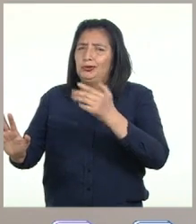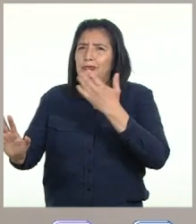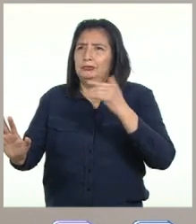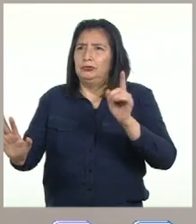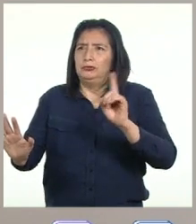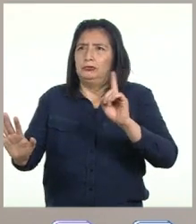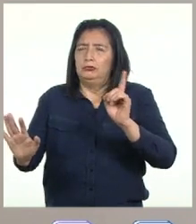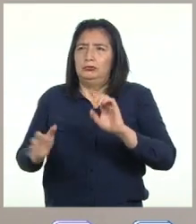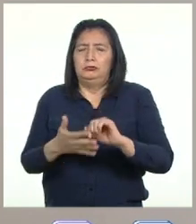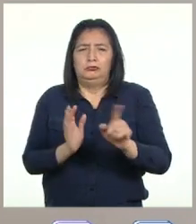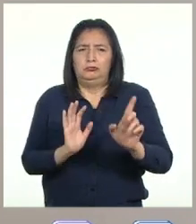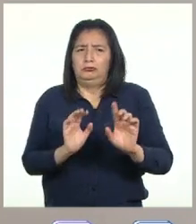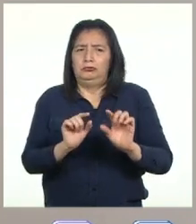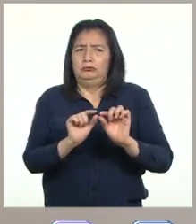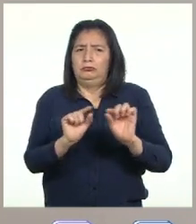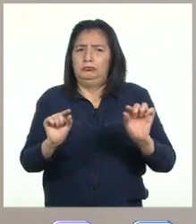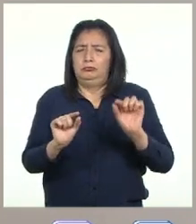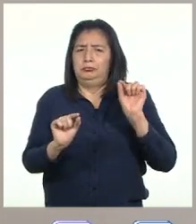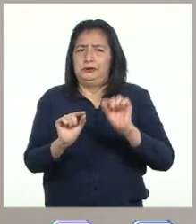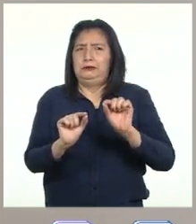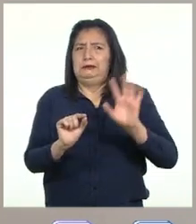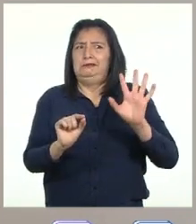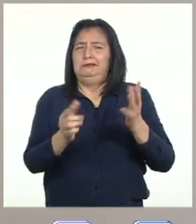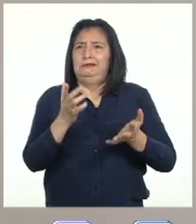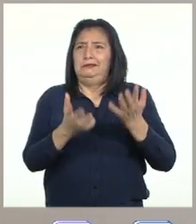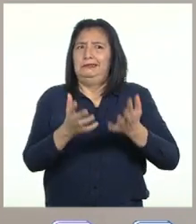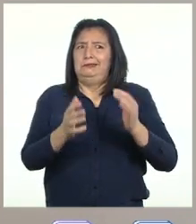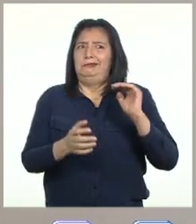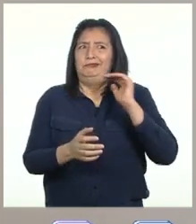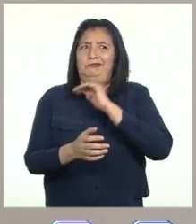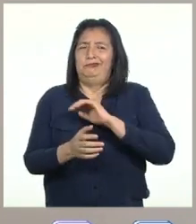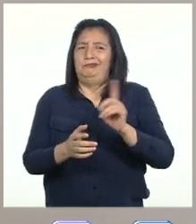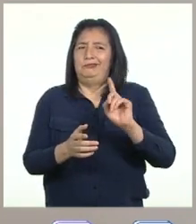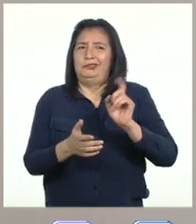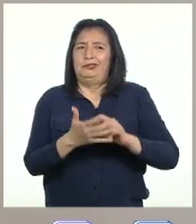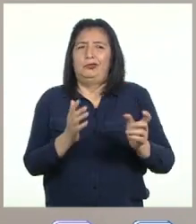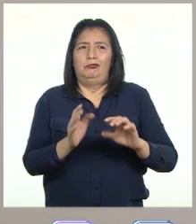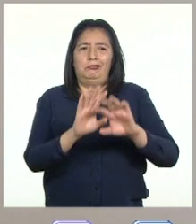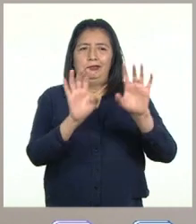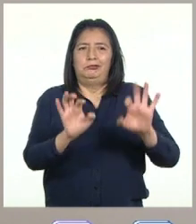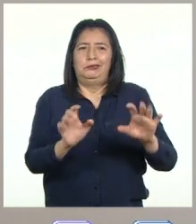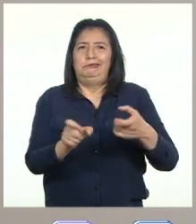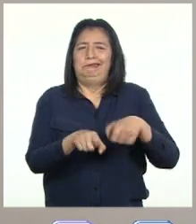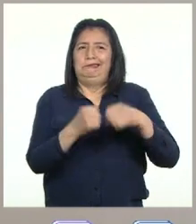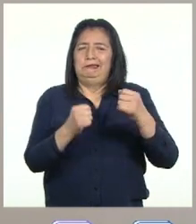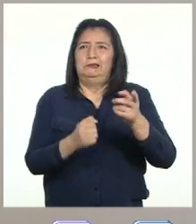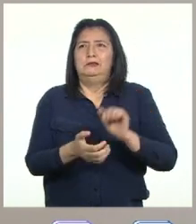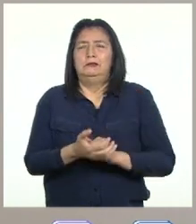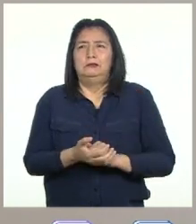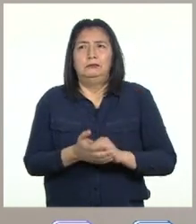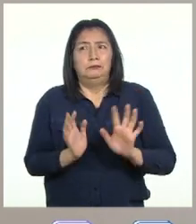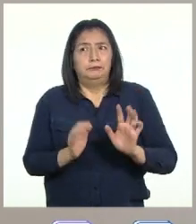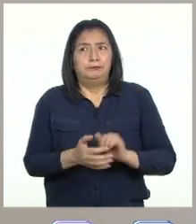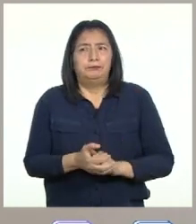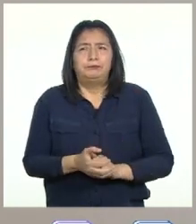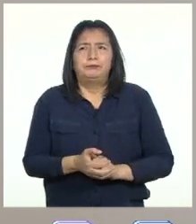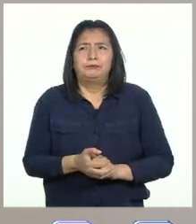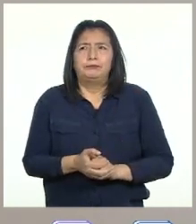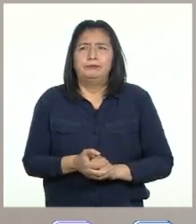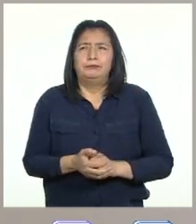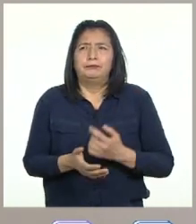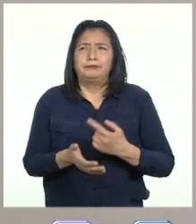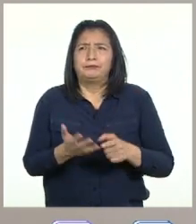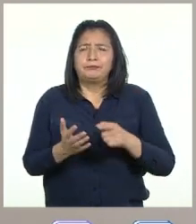abriera el archivo adjunto porque podría ser una estafa o malograr nuestra computadora Con todo lo que hemos aprendido en las